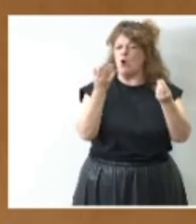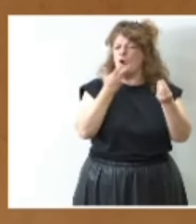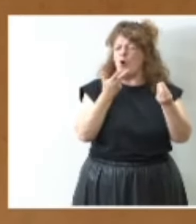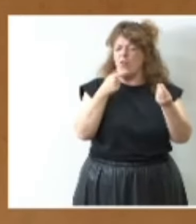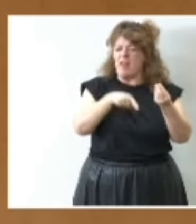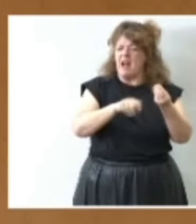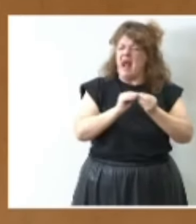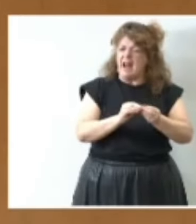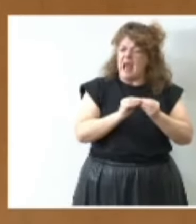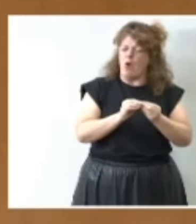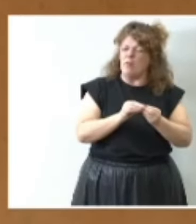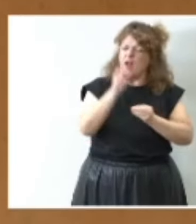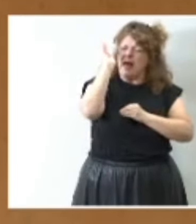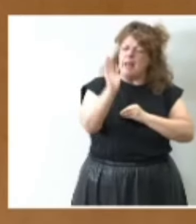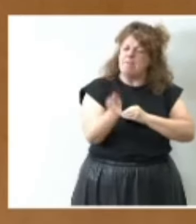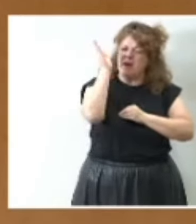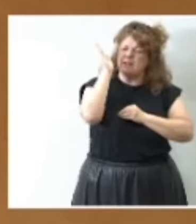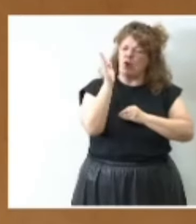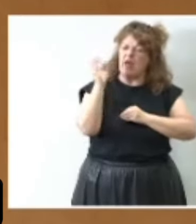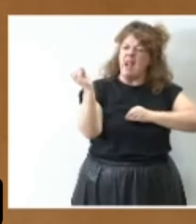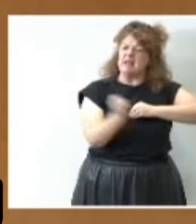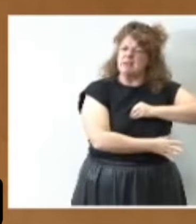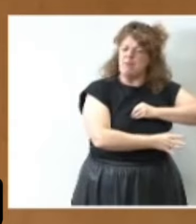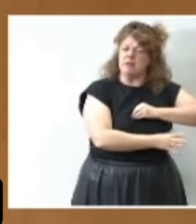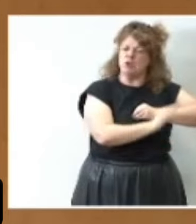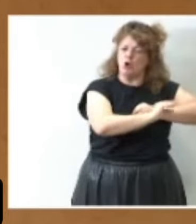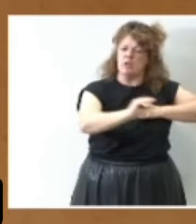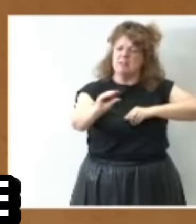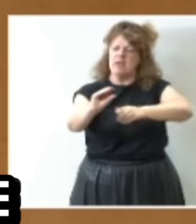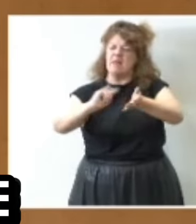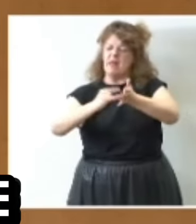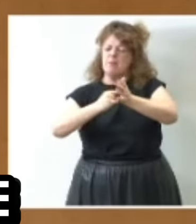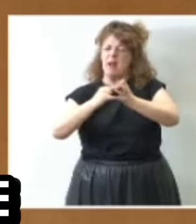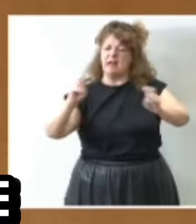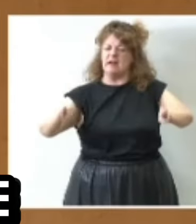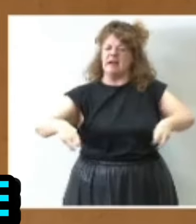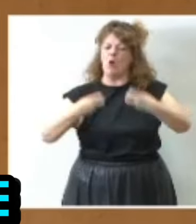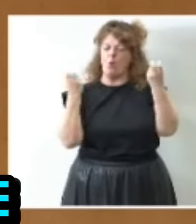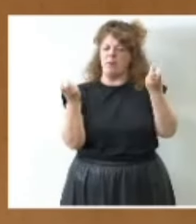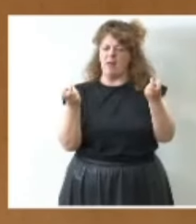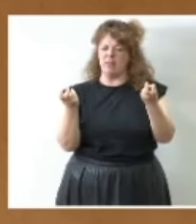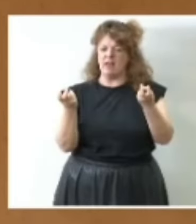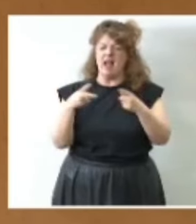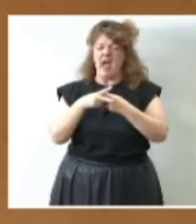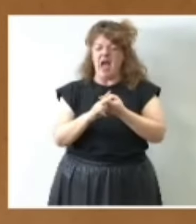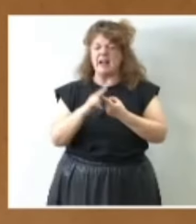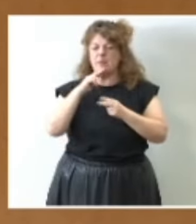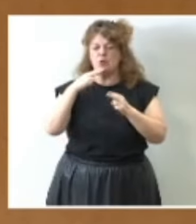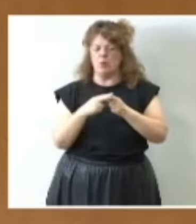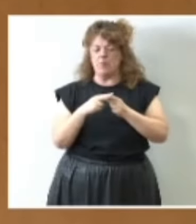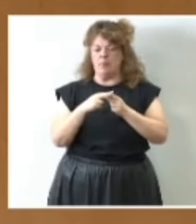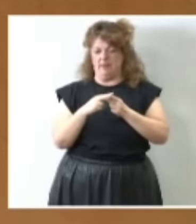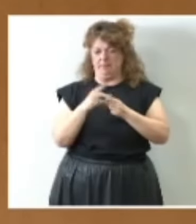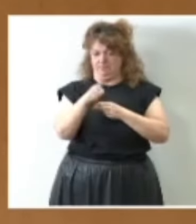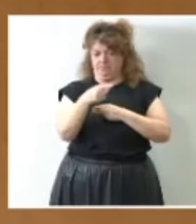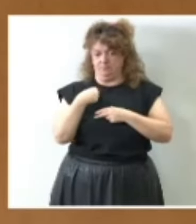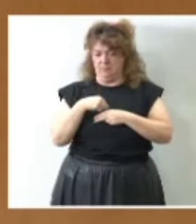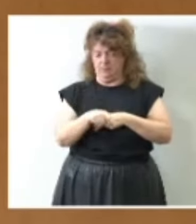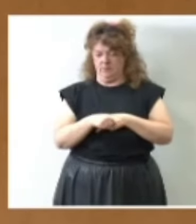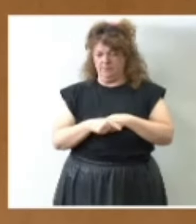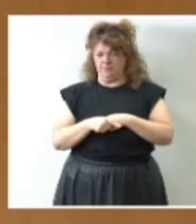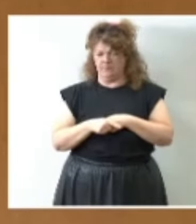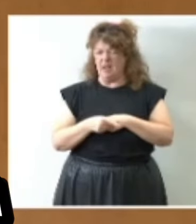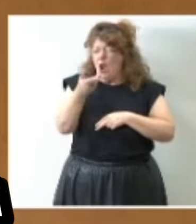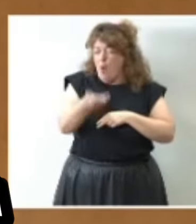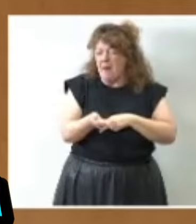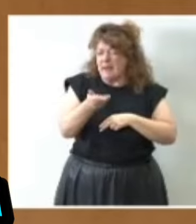ejecución e impacto de las inversiones del plan de recuperación herramienta que recibe el nombre de ELISA por destacar lo más